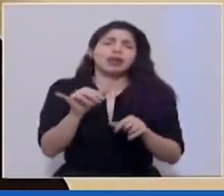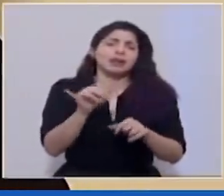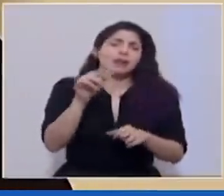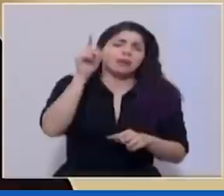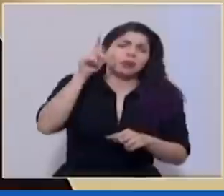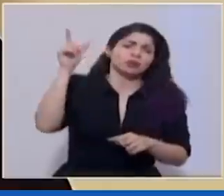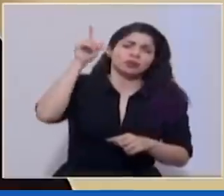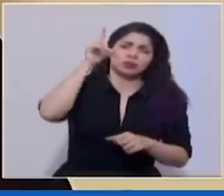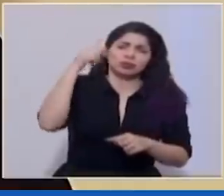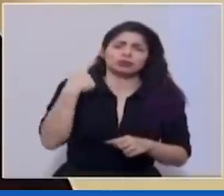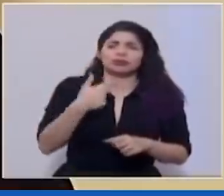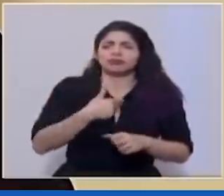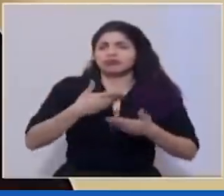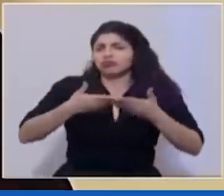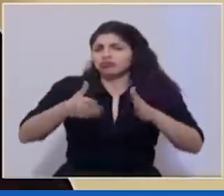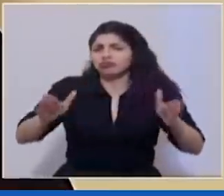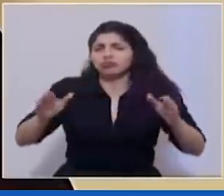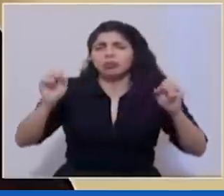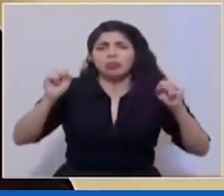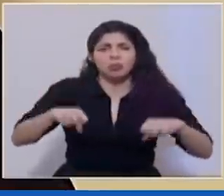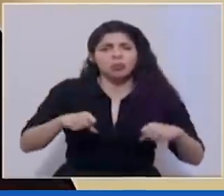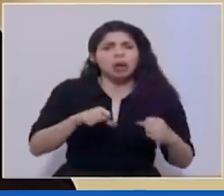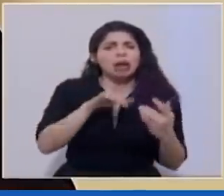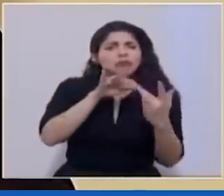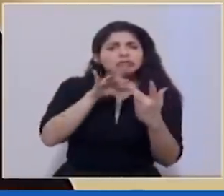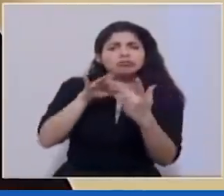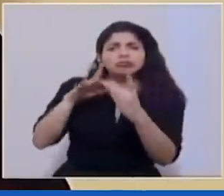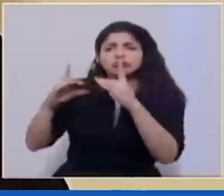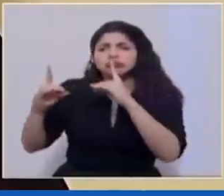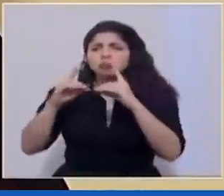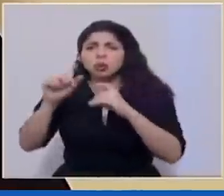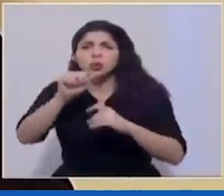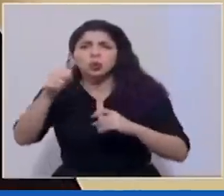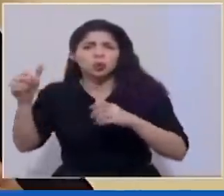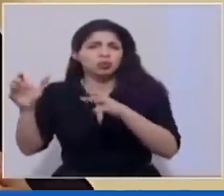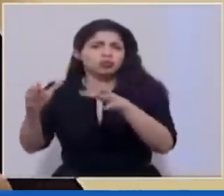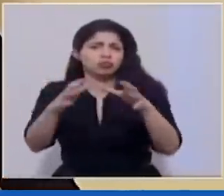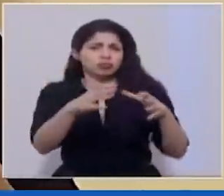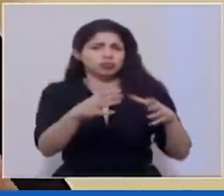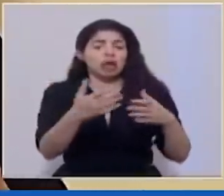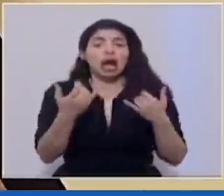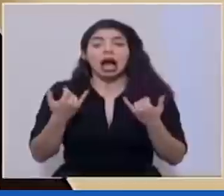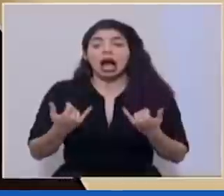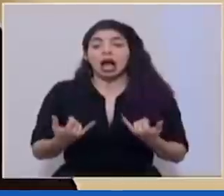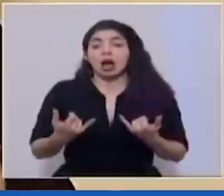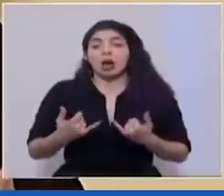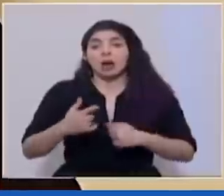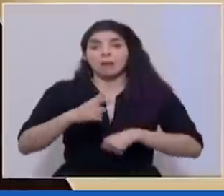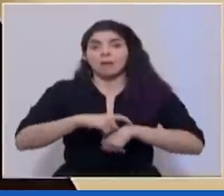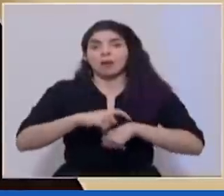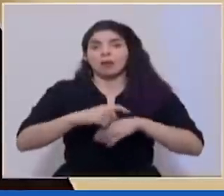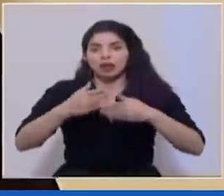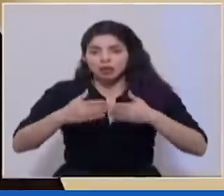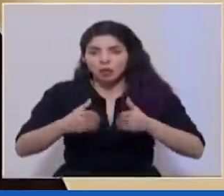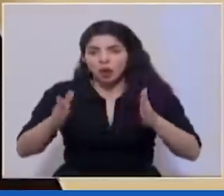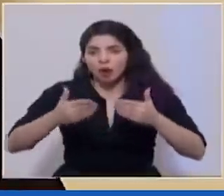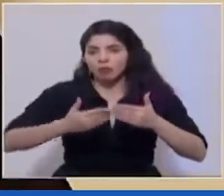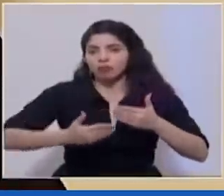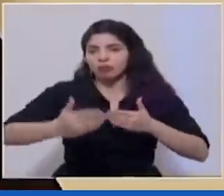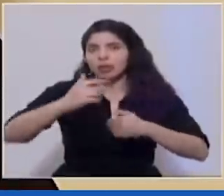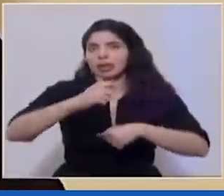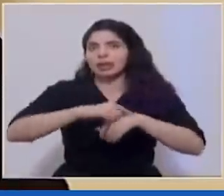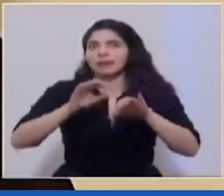con total apertura para poder seguir dialogando con otros sectores. Se abre un momento fundamental de